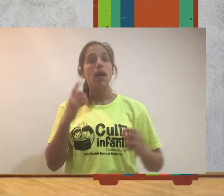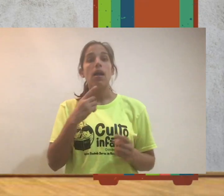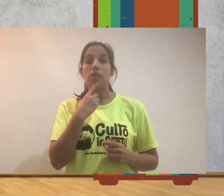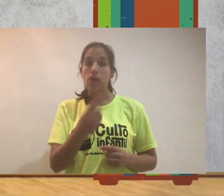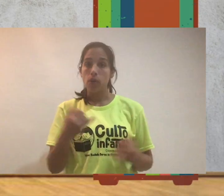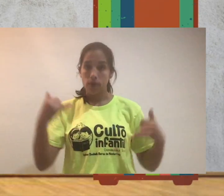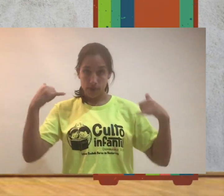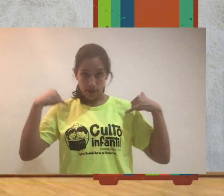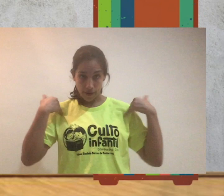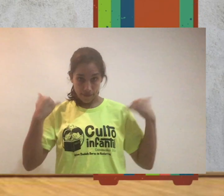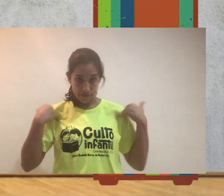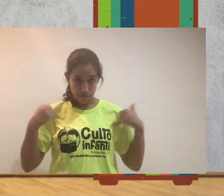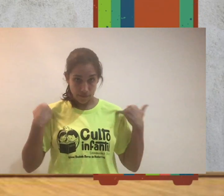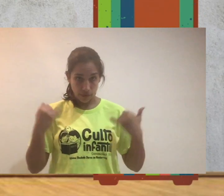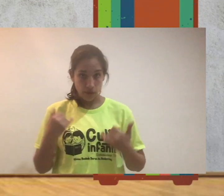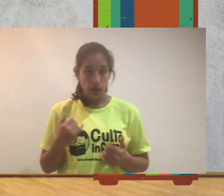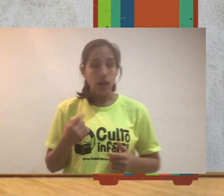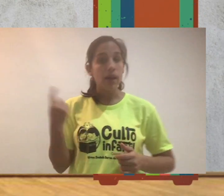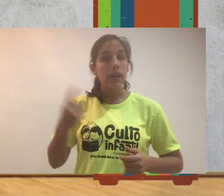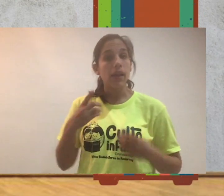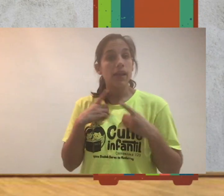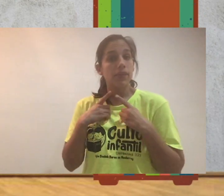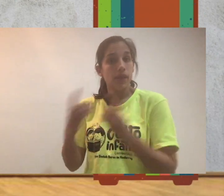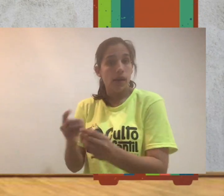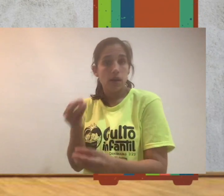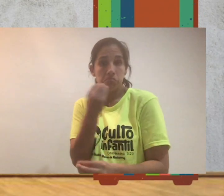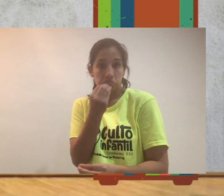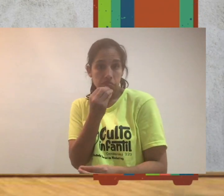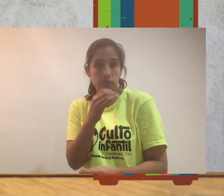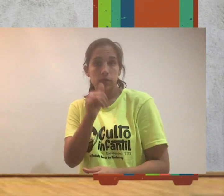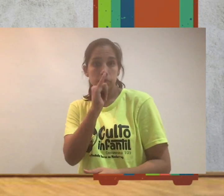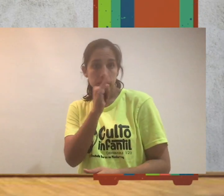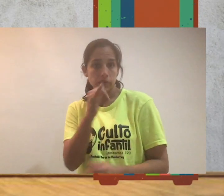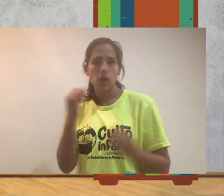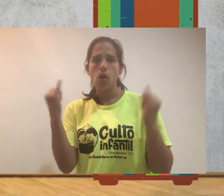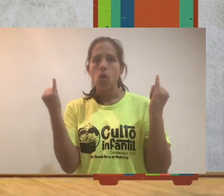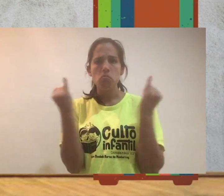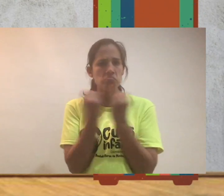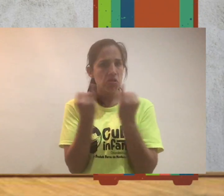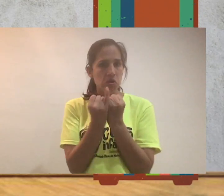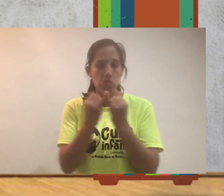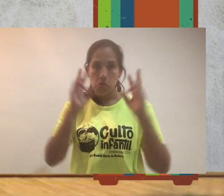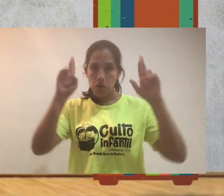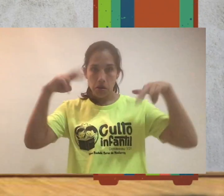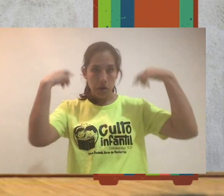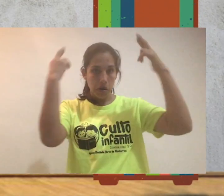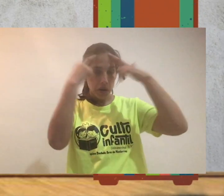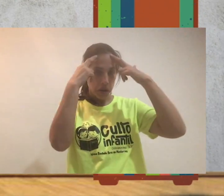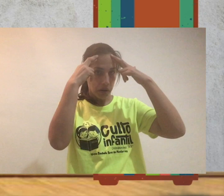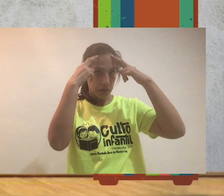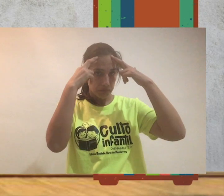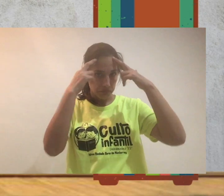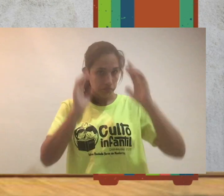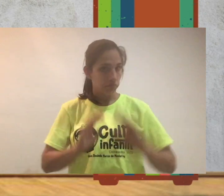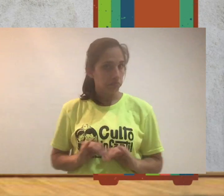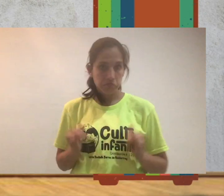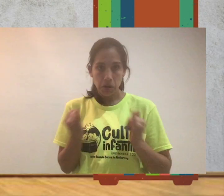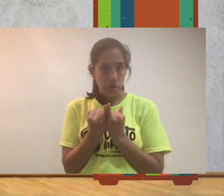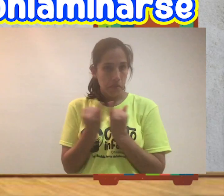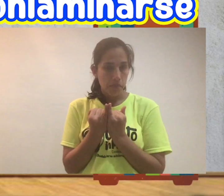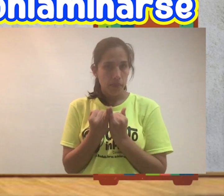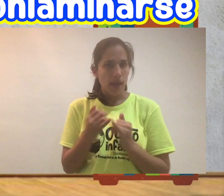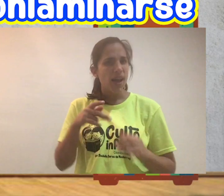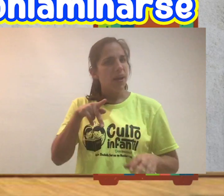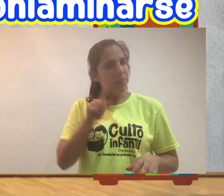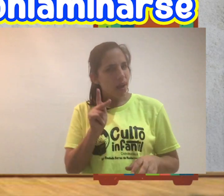le dijo al jefe de la guardia que les diera la comida y la bebida que el rey comía y que el